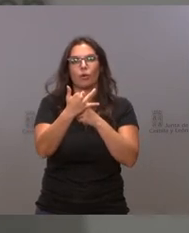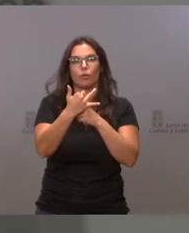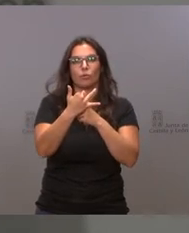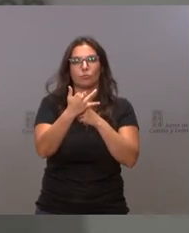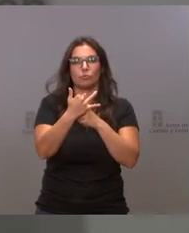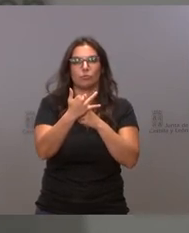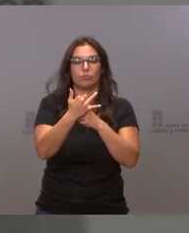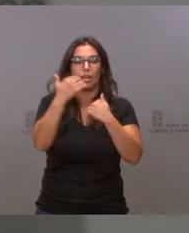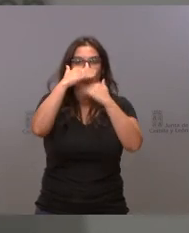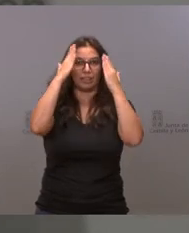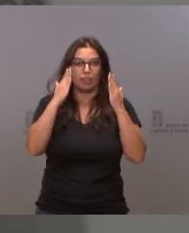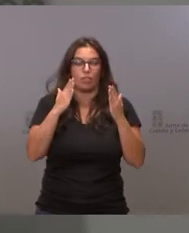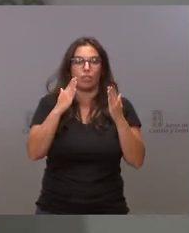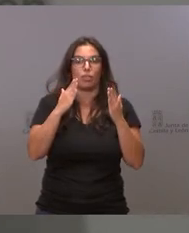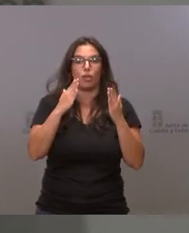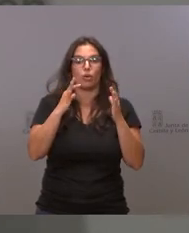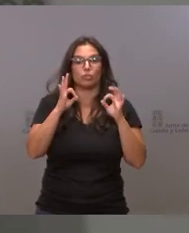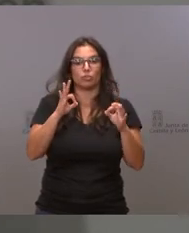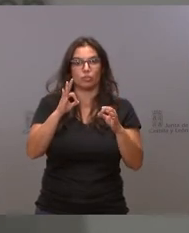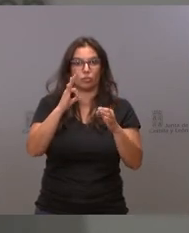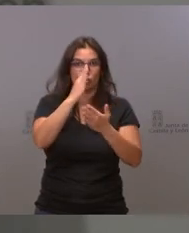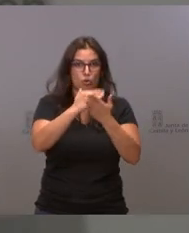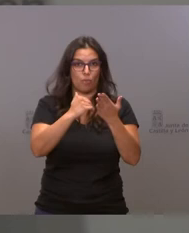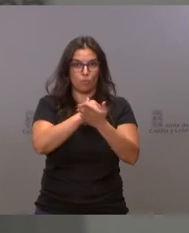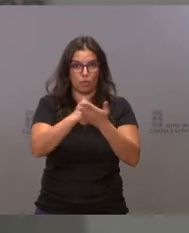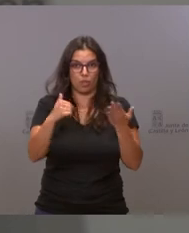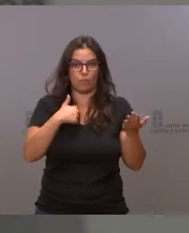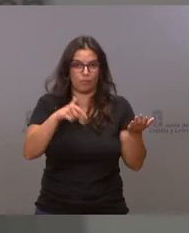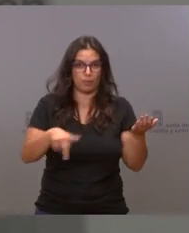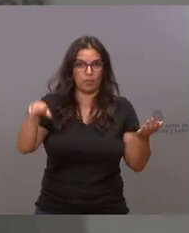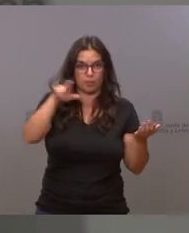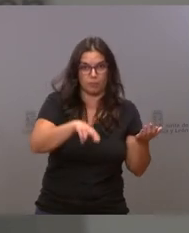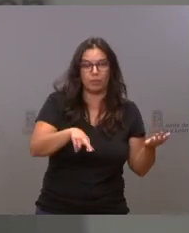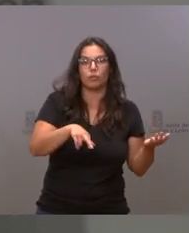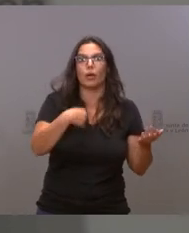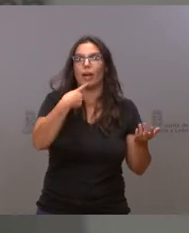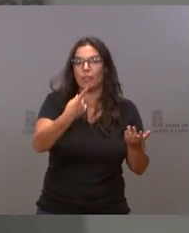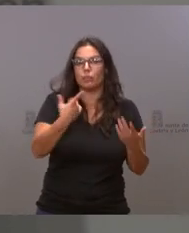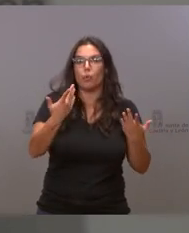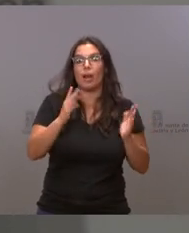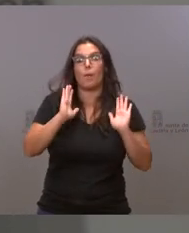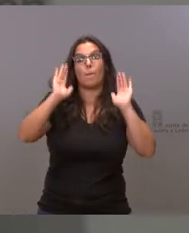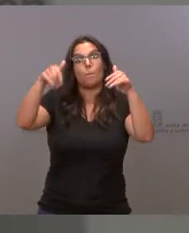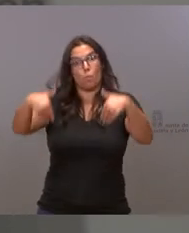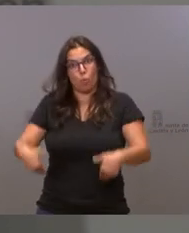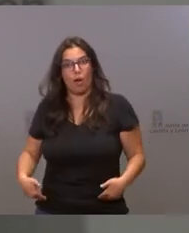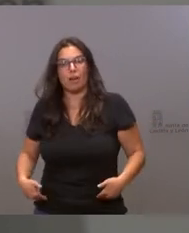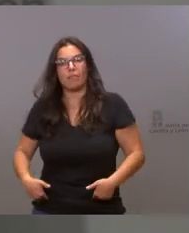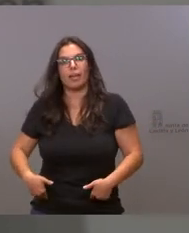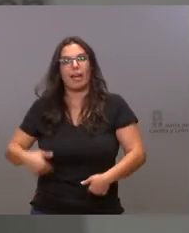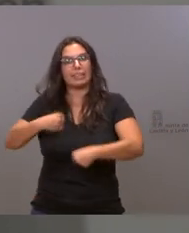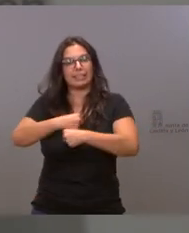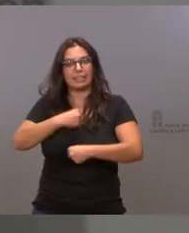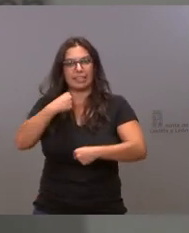primaria en la comunidad insisto lo que se ha dicho es que se vuelve a la actividad